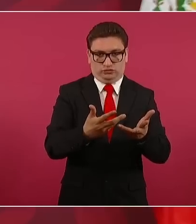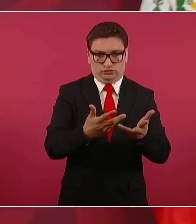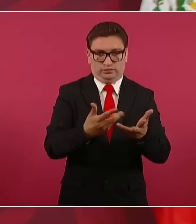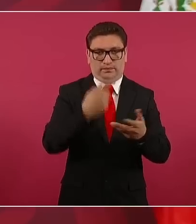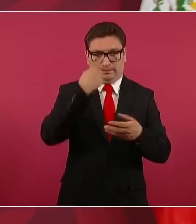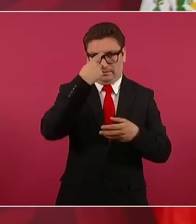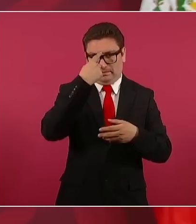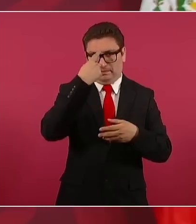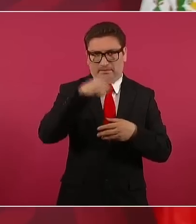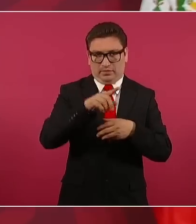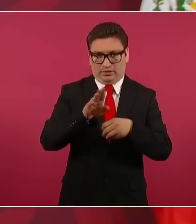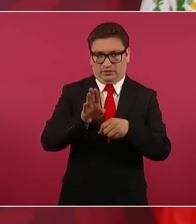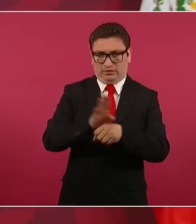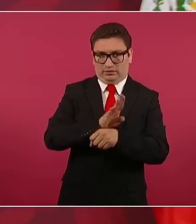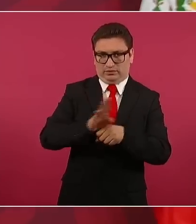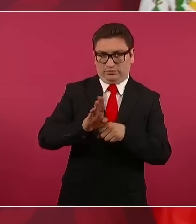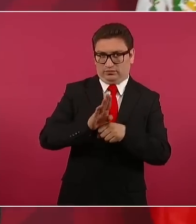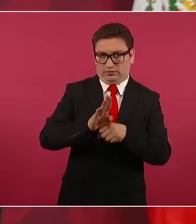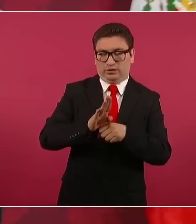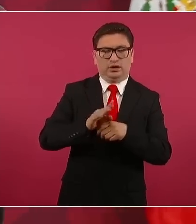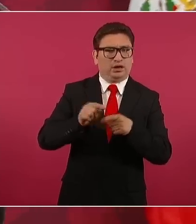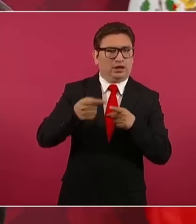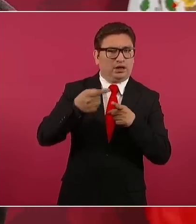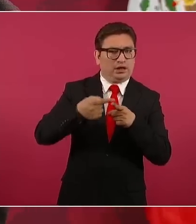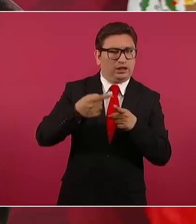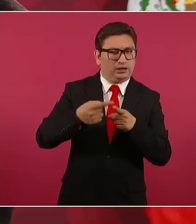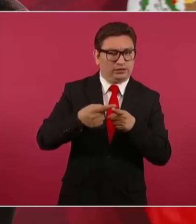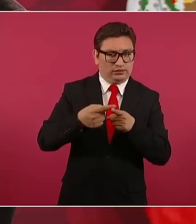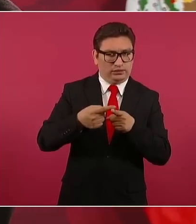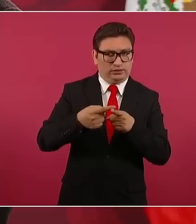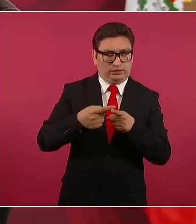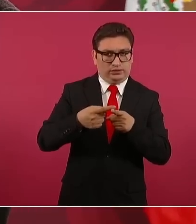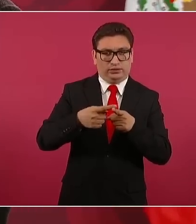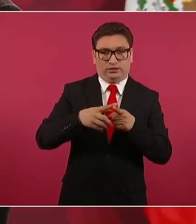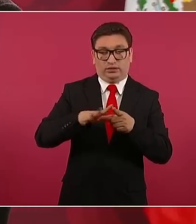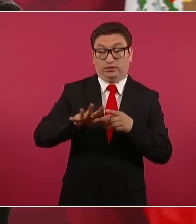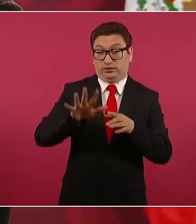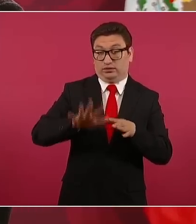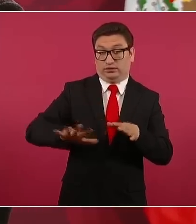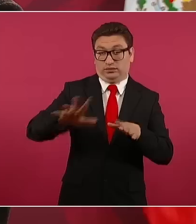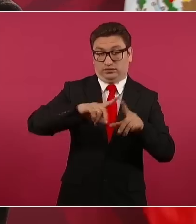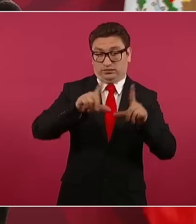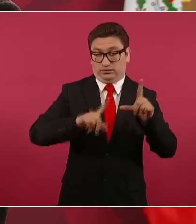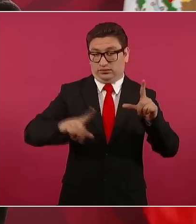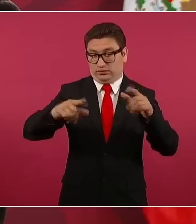beneficio de quienes viven en la zona fronteriza.